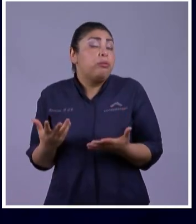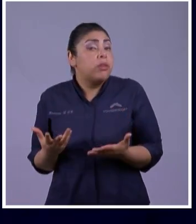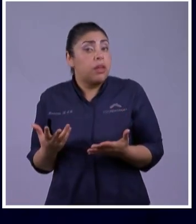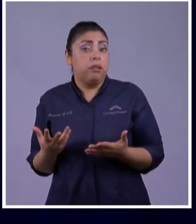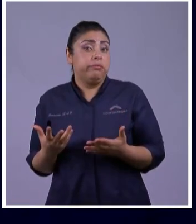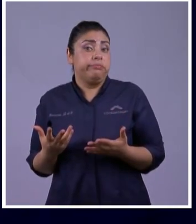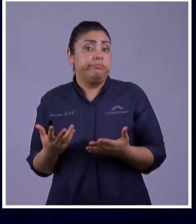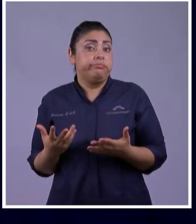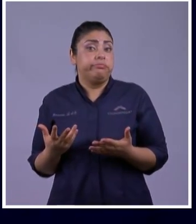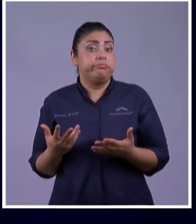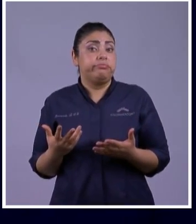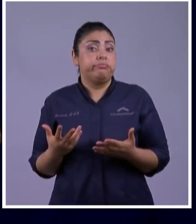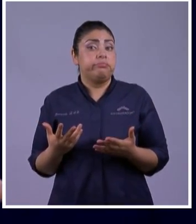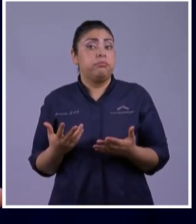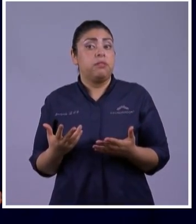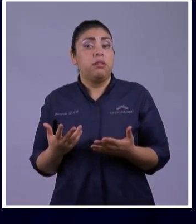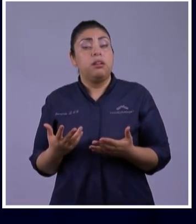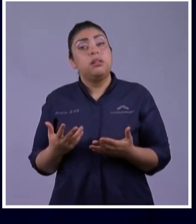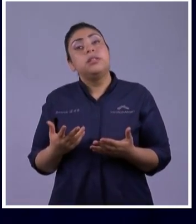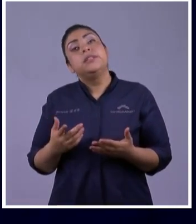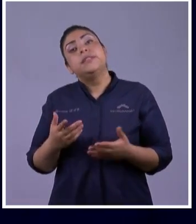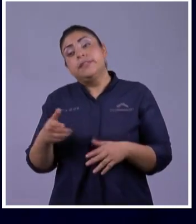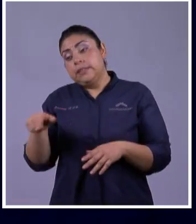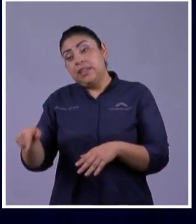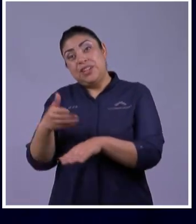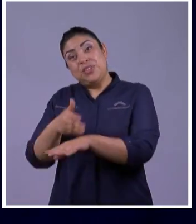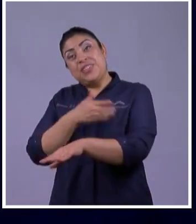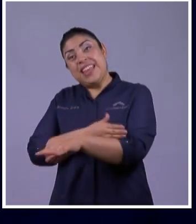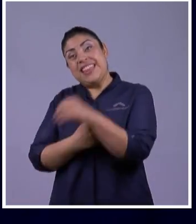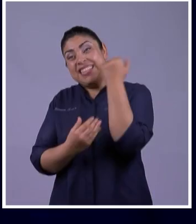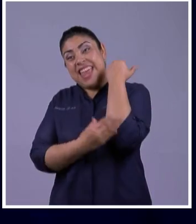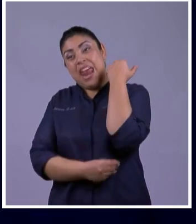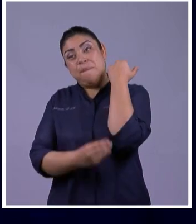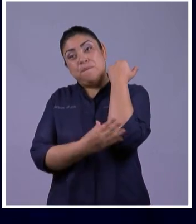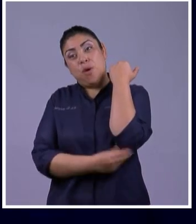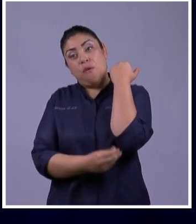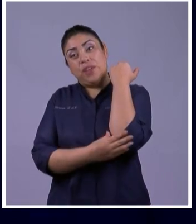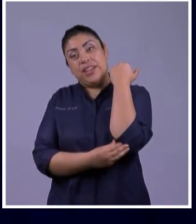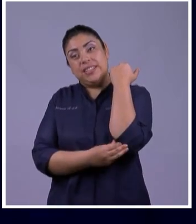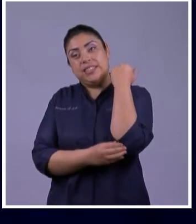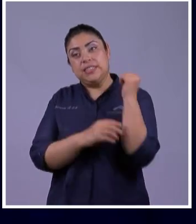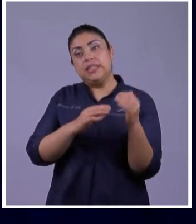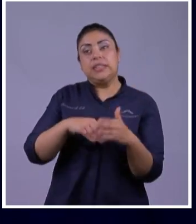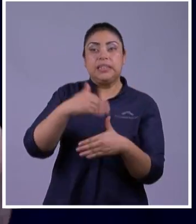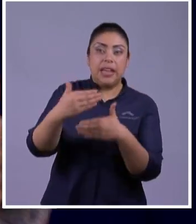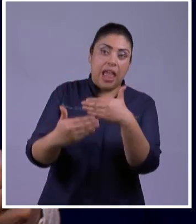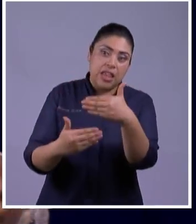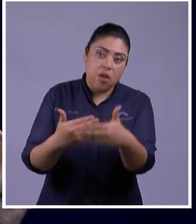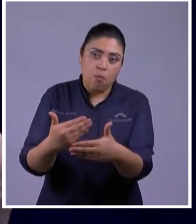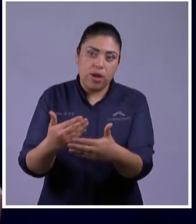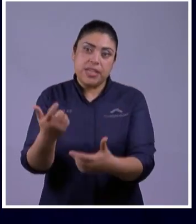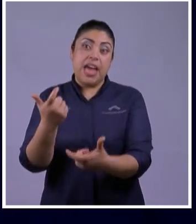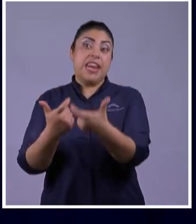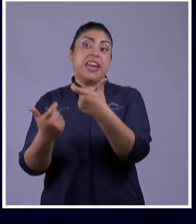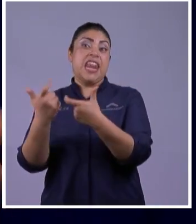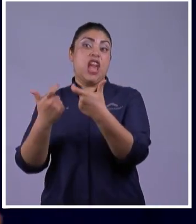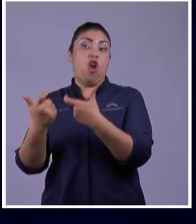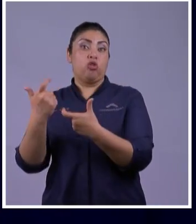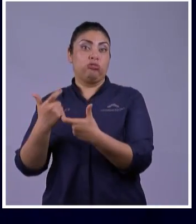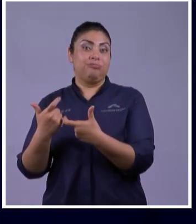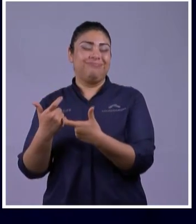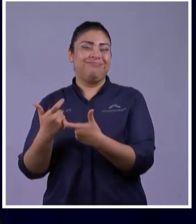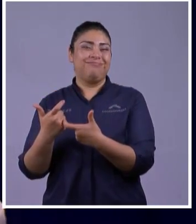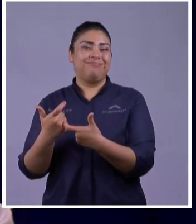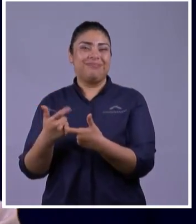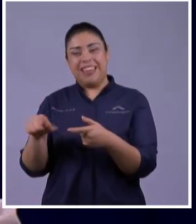era estéril Pasaron de pobres A ser enriquecidos Por la mano de Dios Todo es adaptación A veces